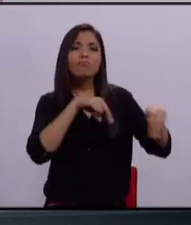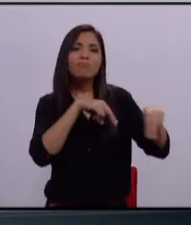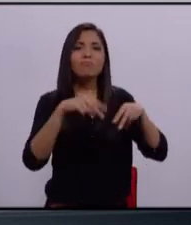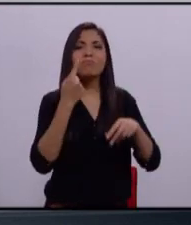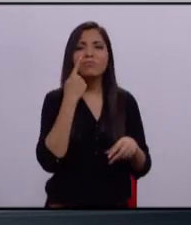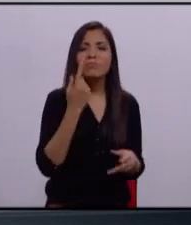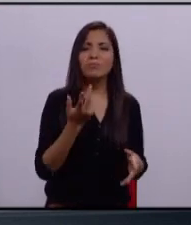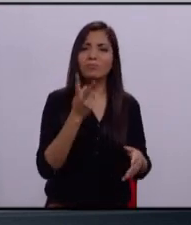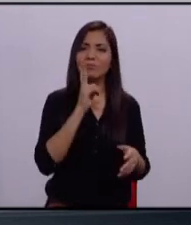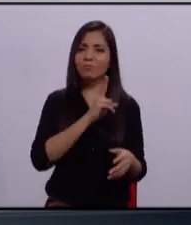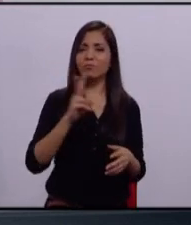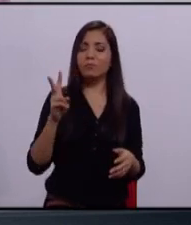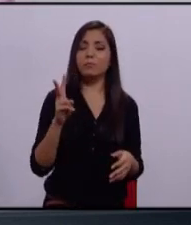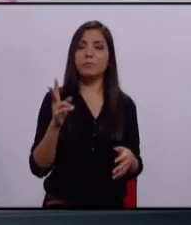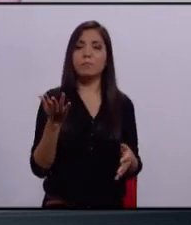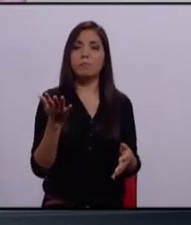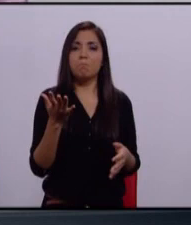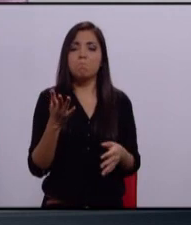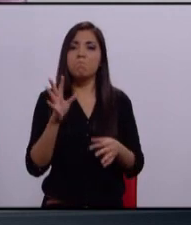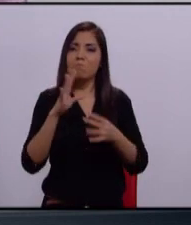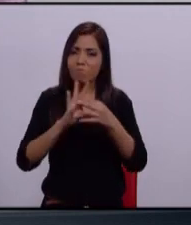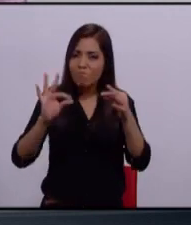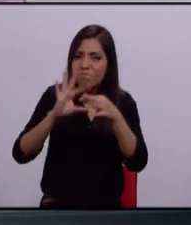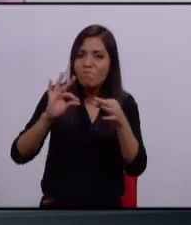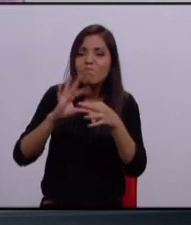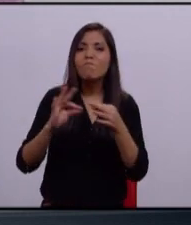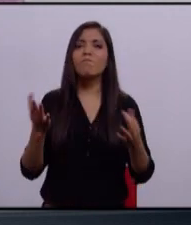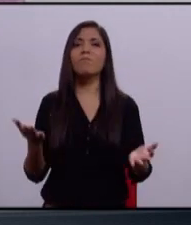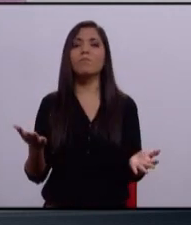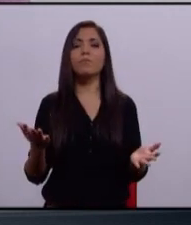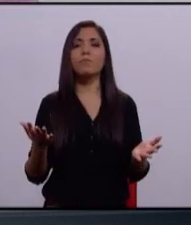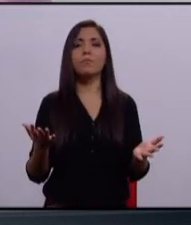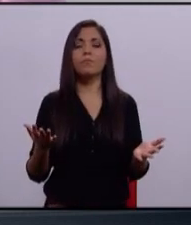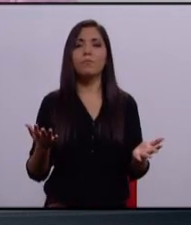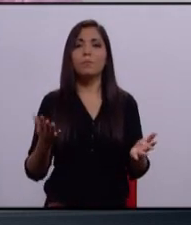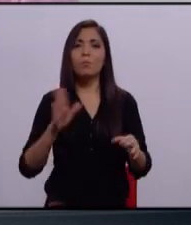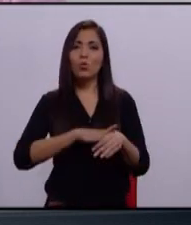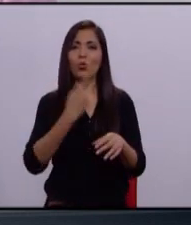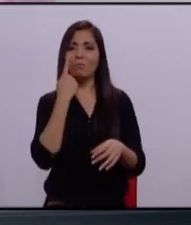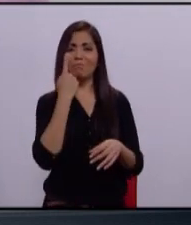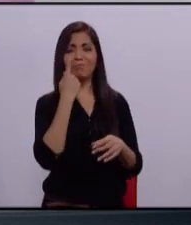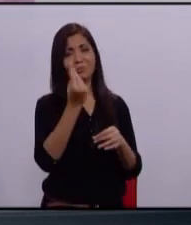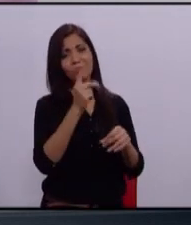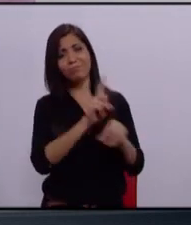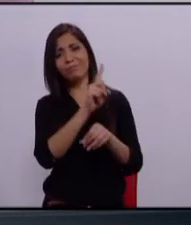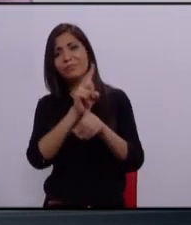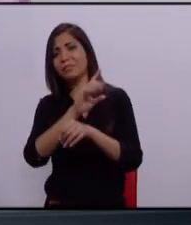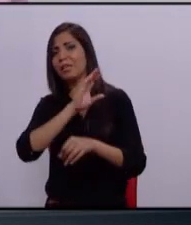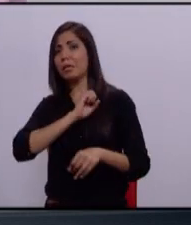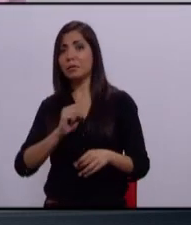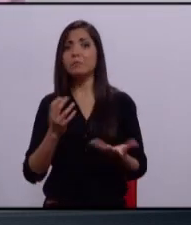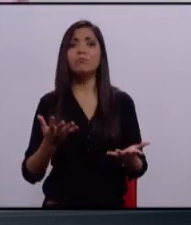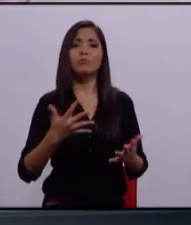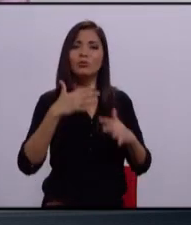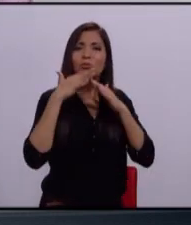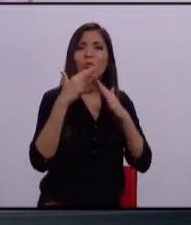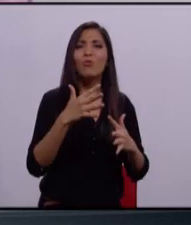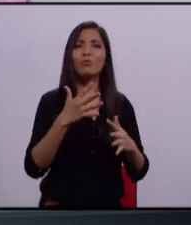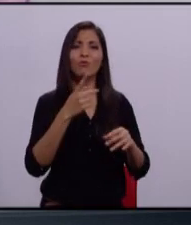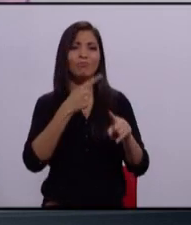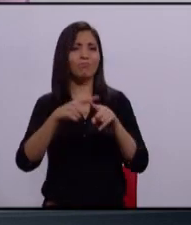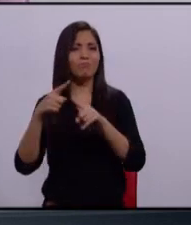impunidad, platicar de los problemas que aquejan a día, de corrupción.